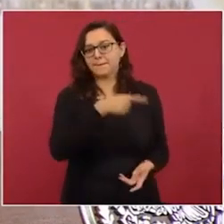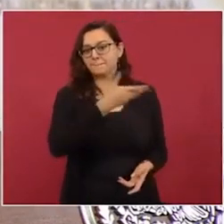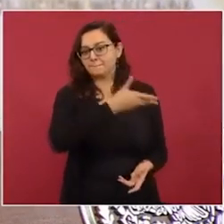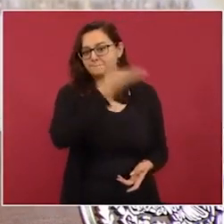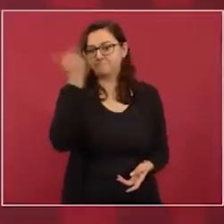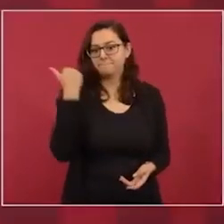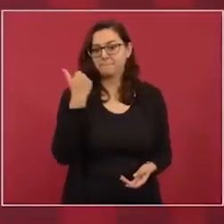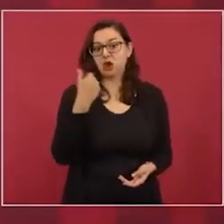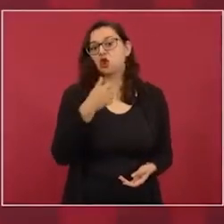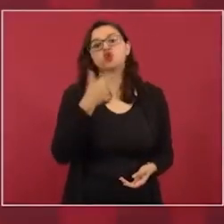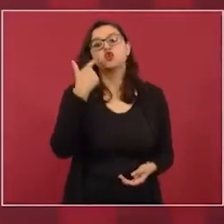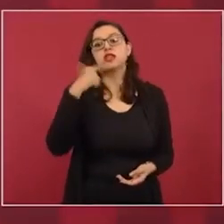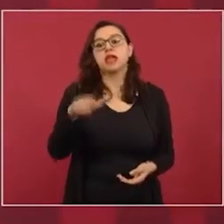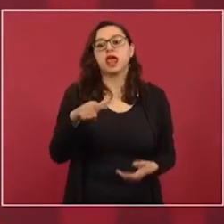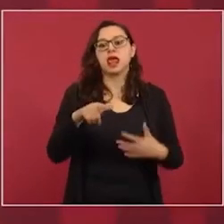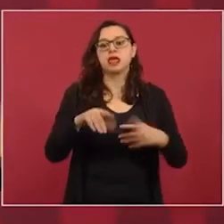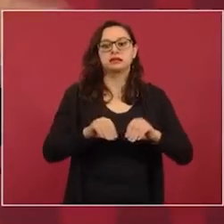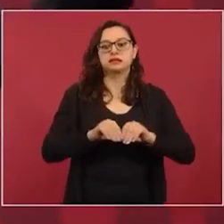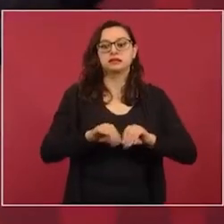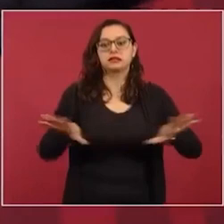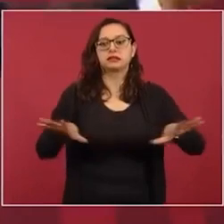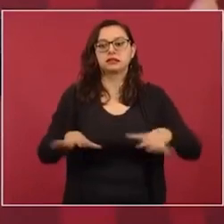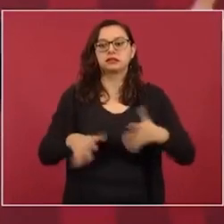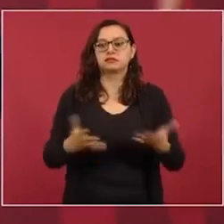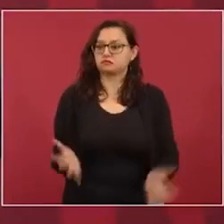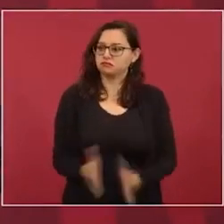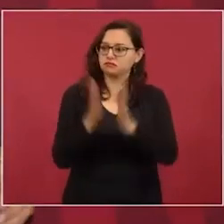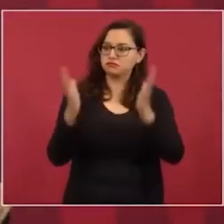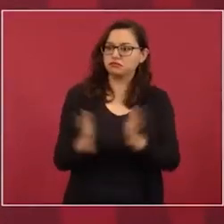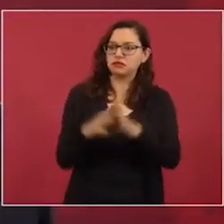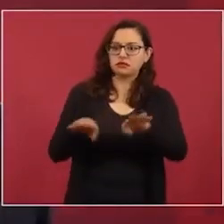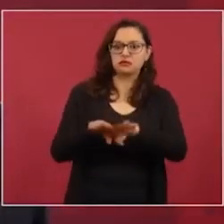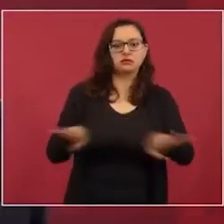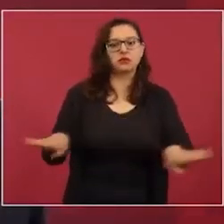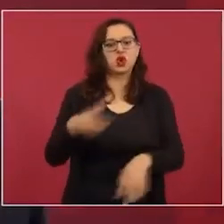un ejercicio democrático.